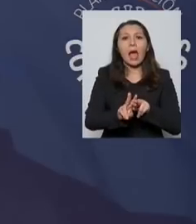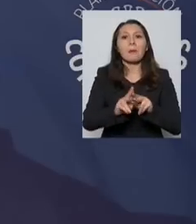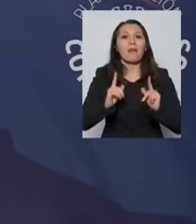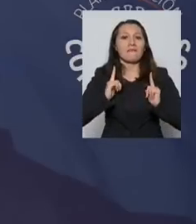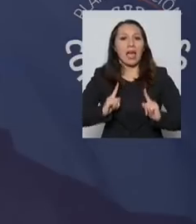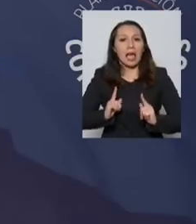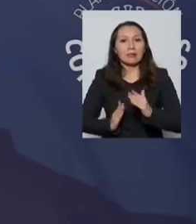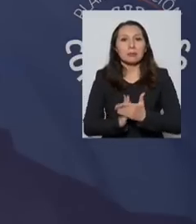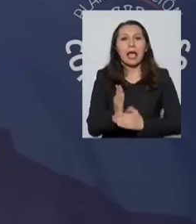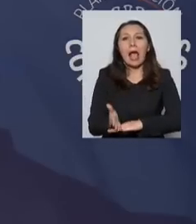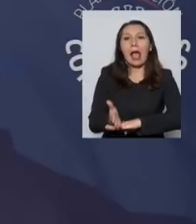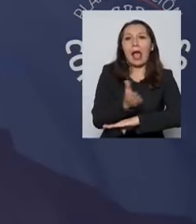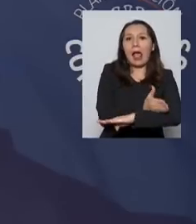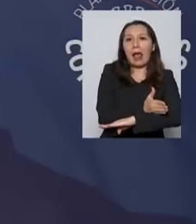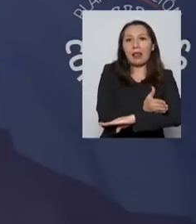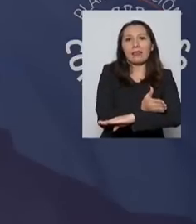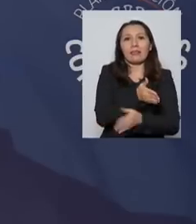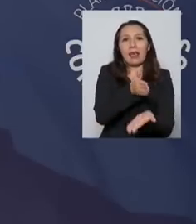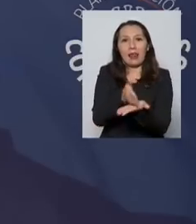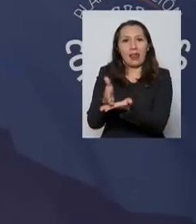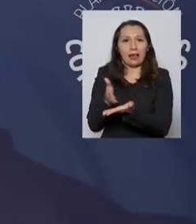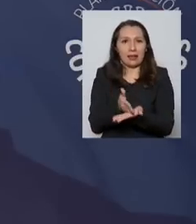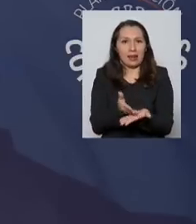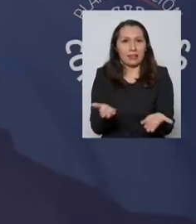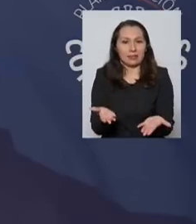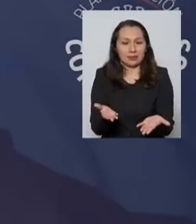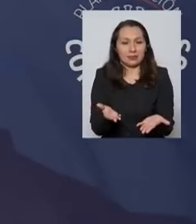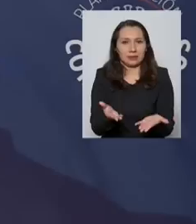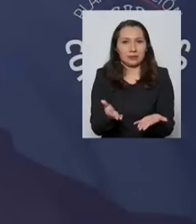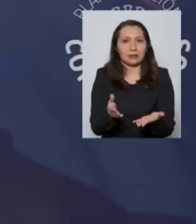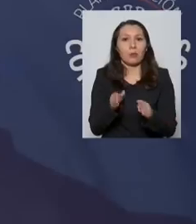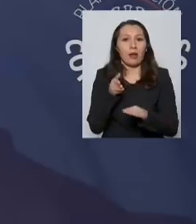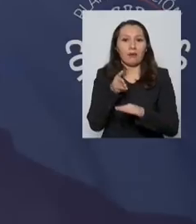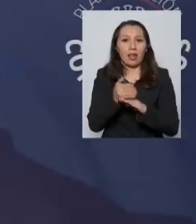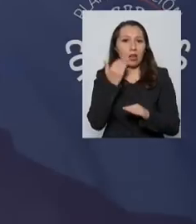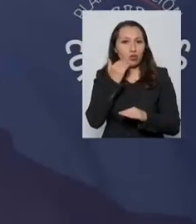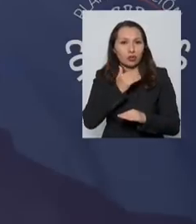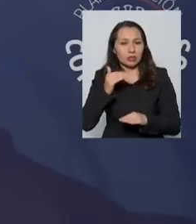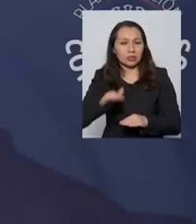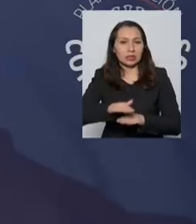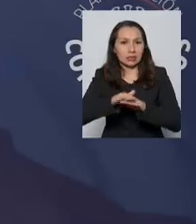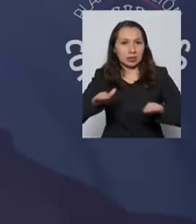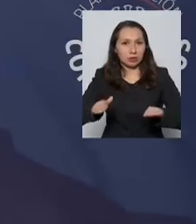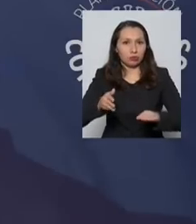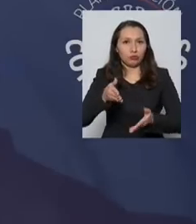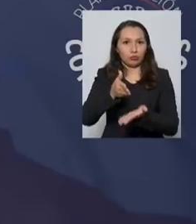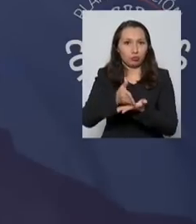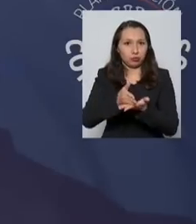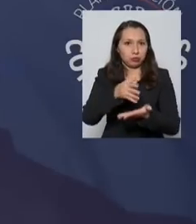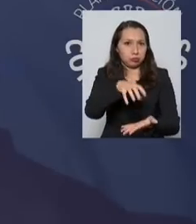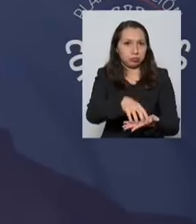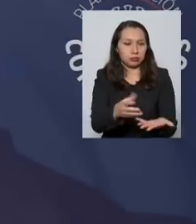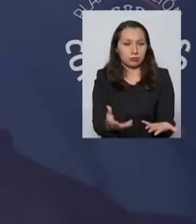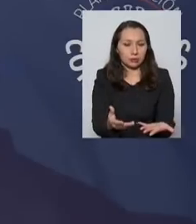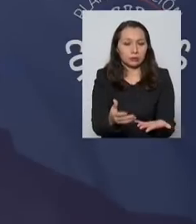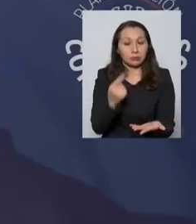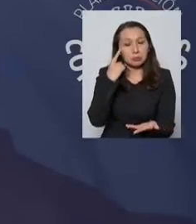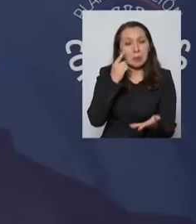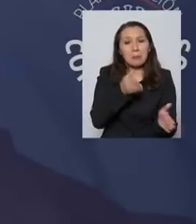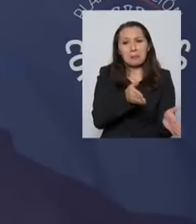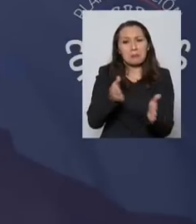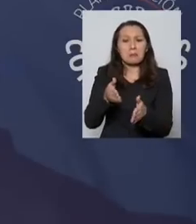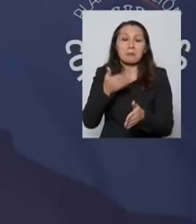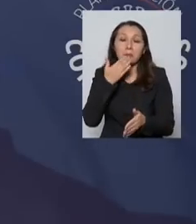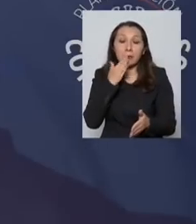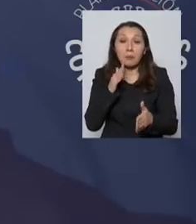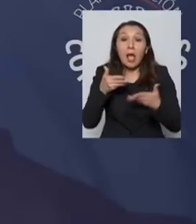este corte de la asistencia de los niños a clases. Ahora